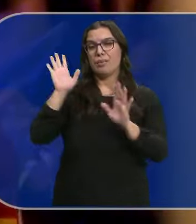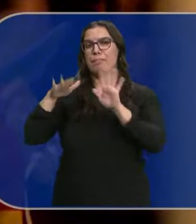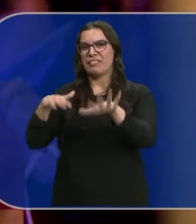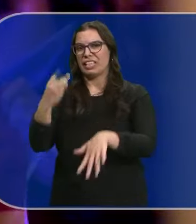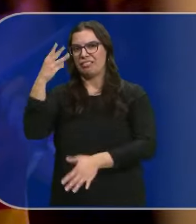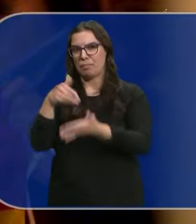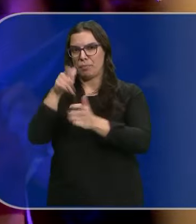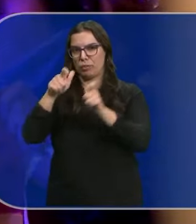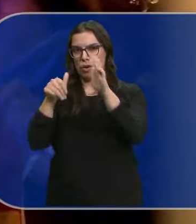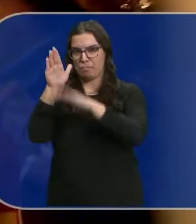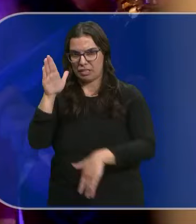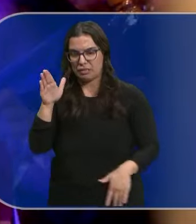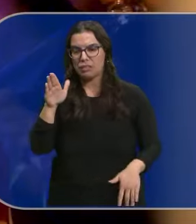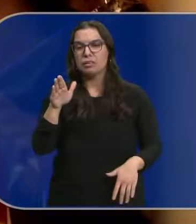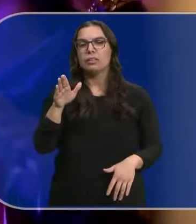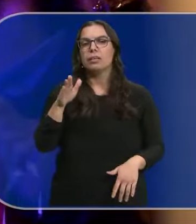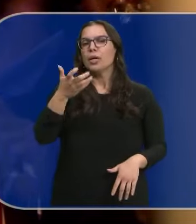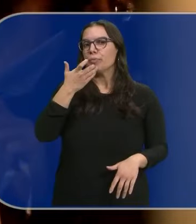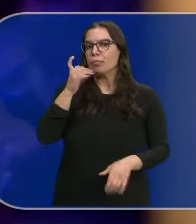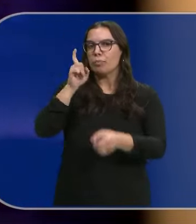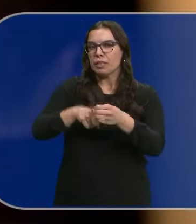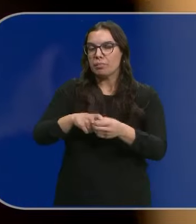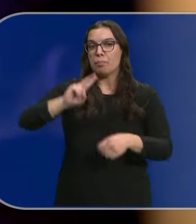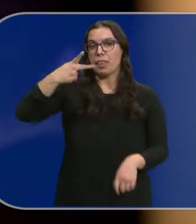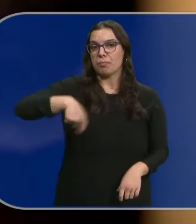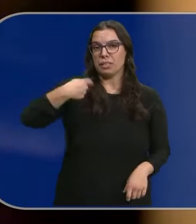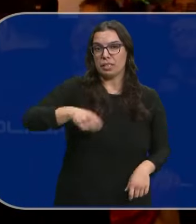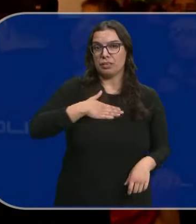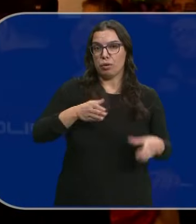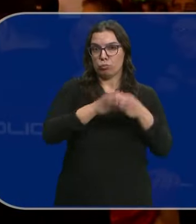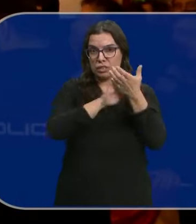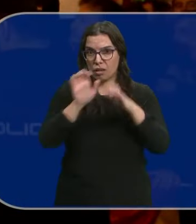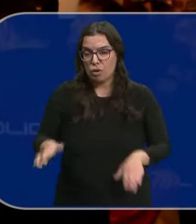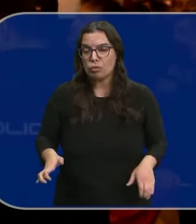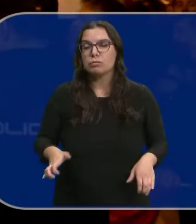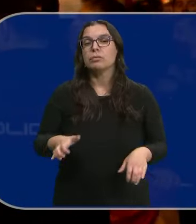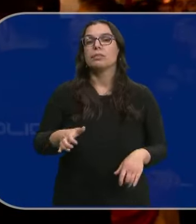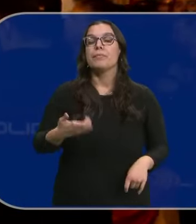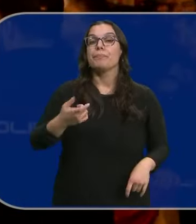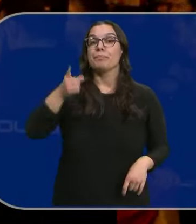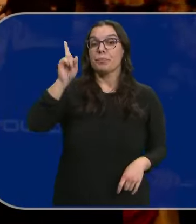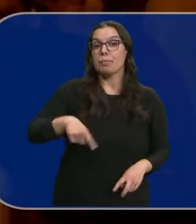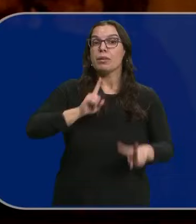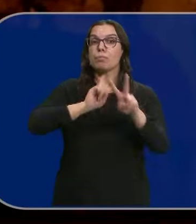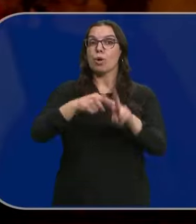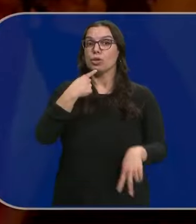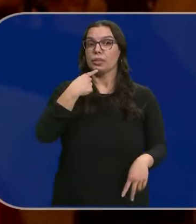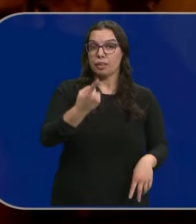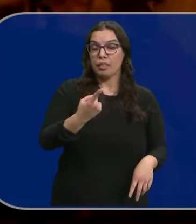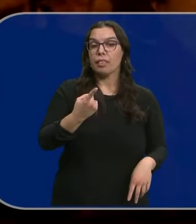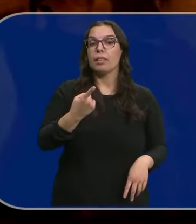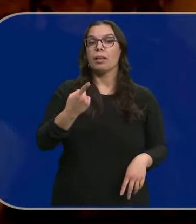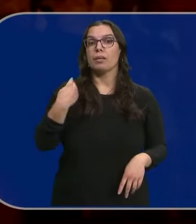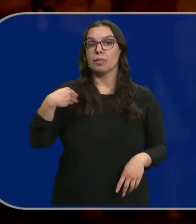.000 manifestantes que llegaron hasta aquí Entre los que estaban, por ejemplo, el vicepresidente de la Junta de Castilla y León Por cierto que Vox ha anunciado que